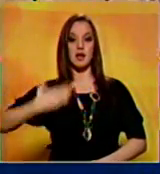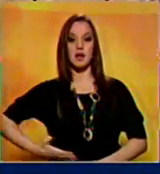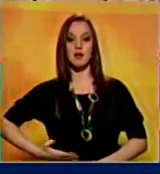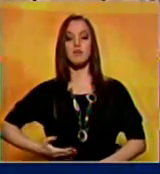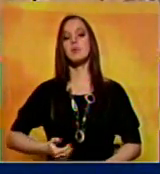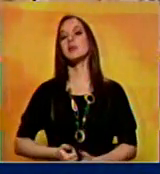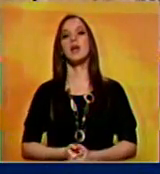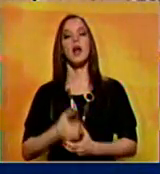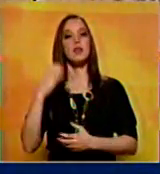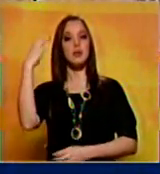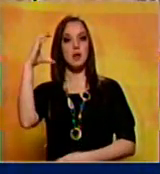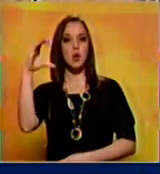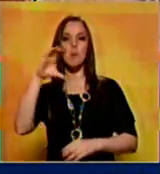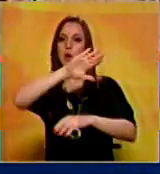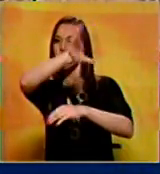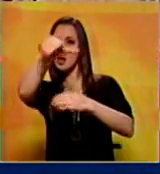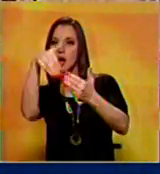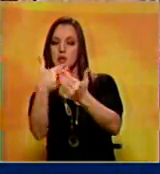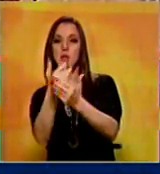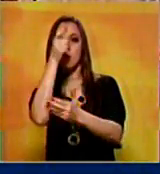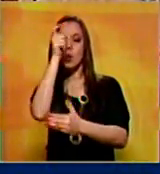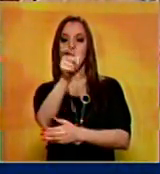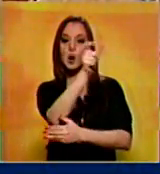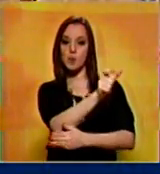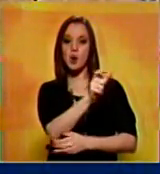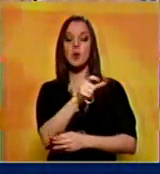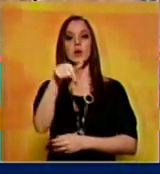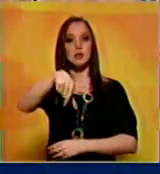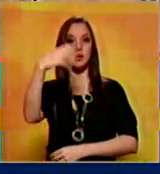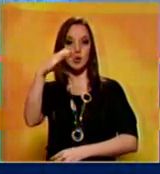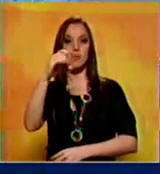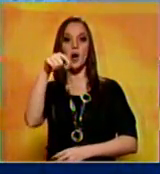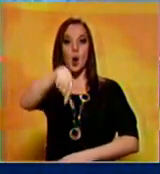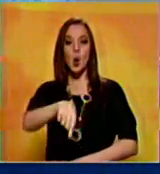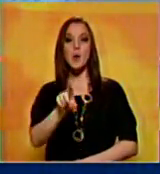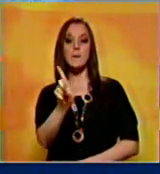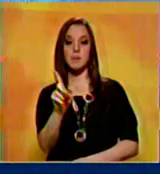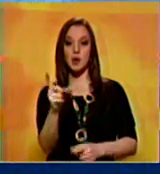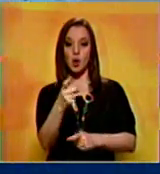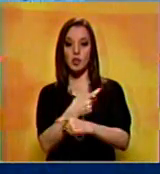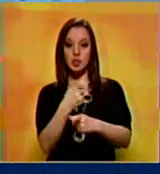expresarle aquí desde Cartagena hoy primero de agosto